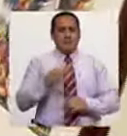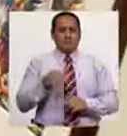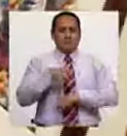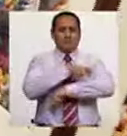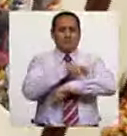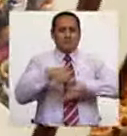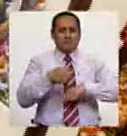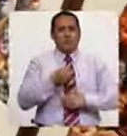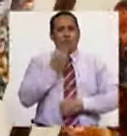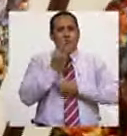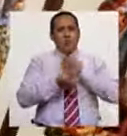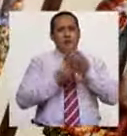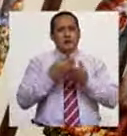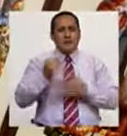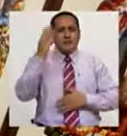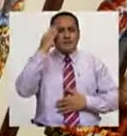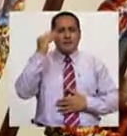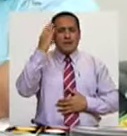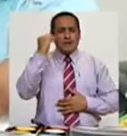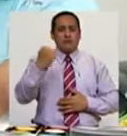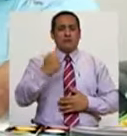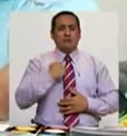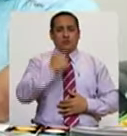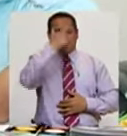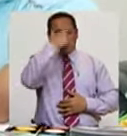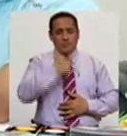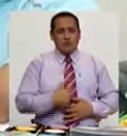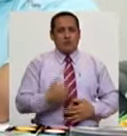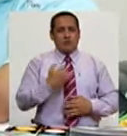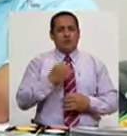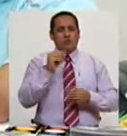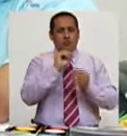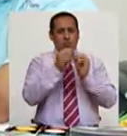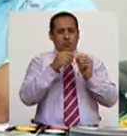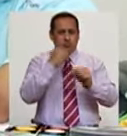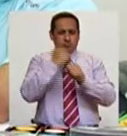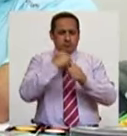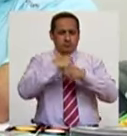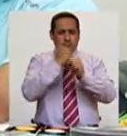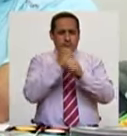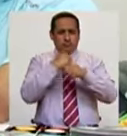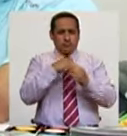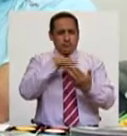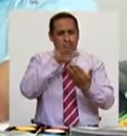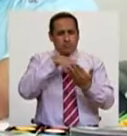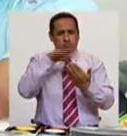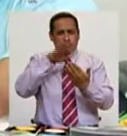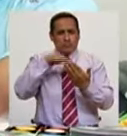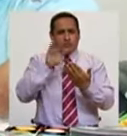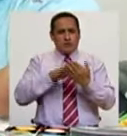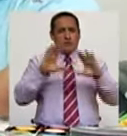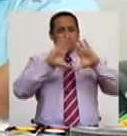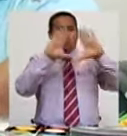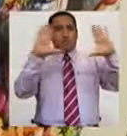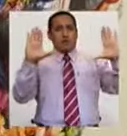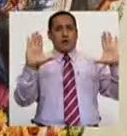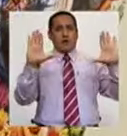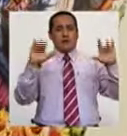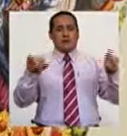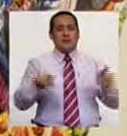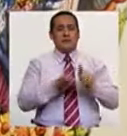quien nos contó su experiencia. Y yo soy pintor, grabador, escultor, acuarelista y muralista.